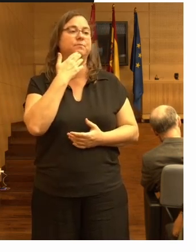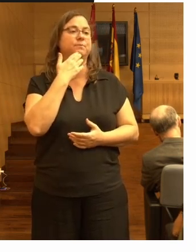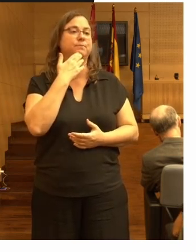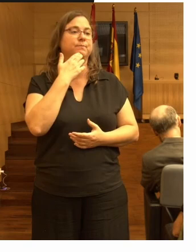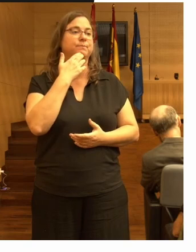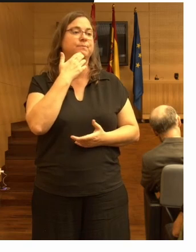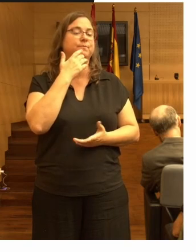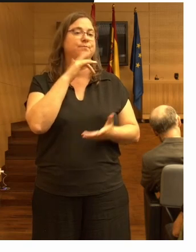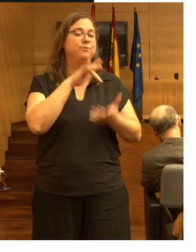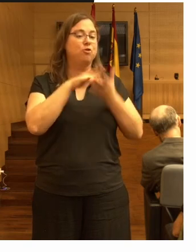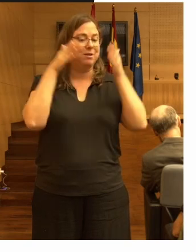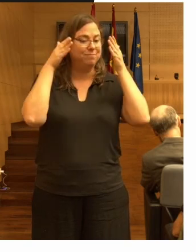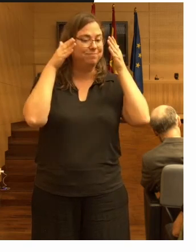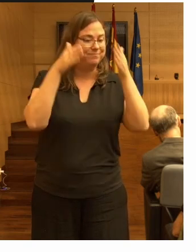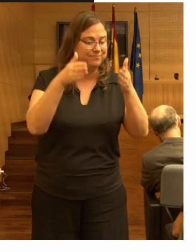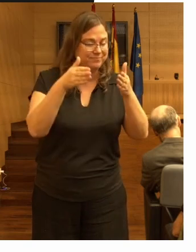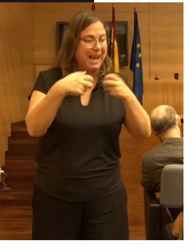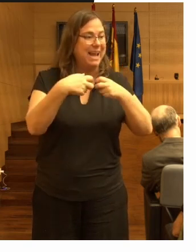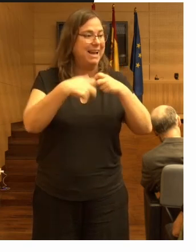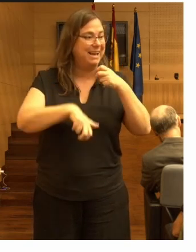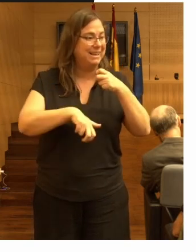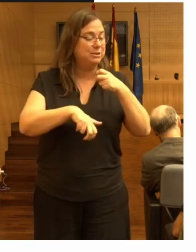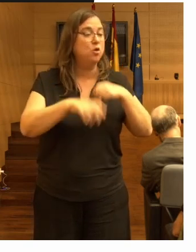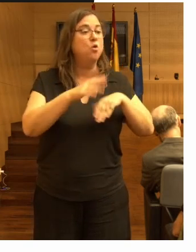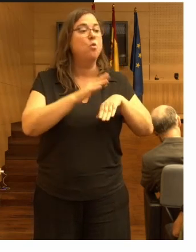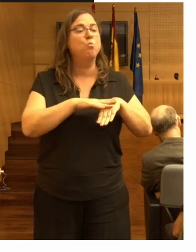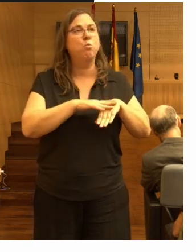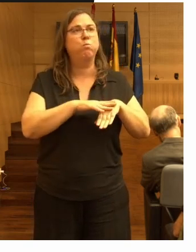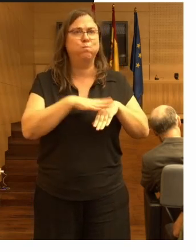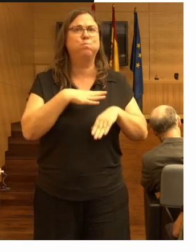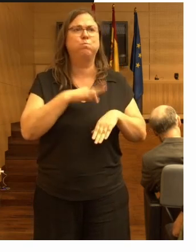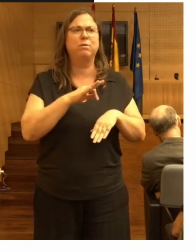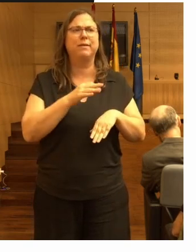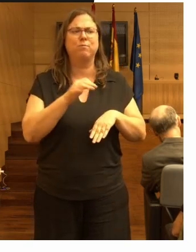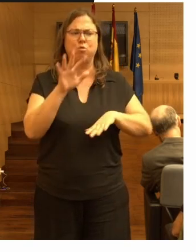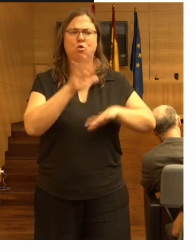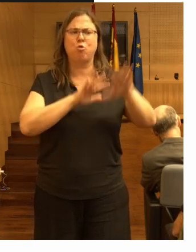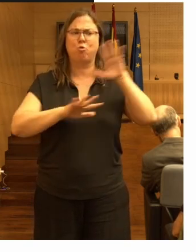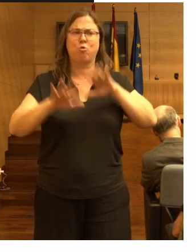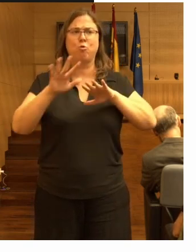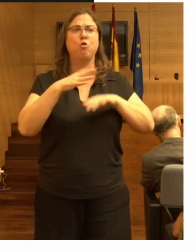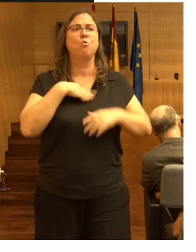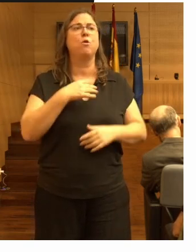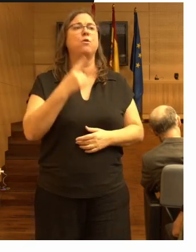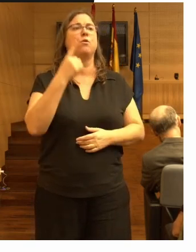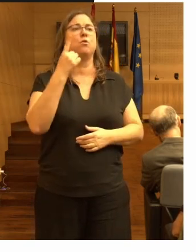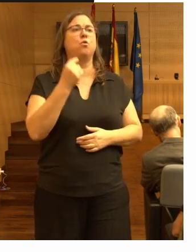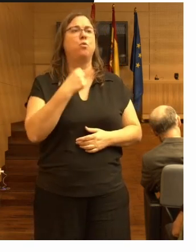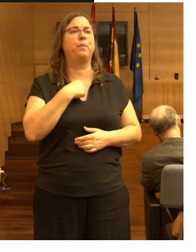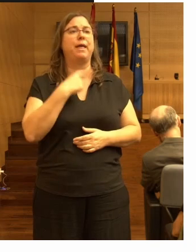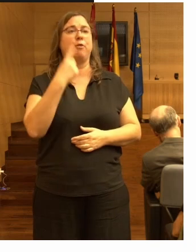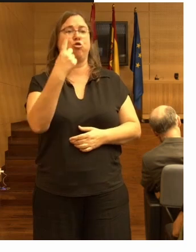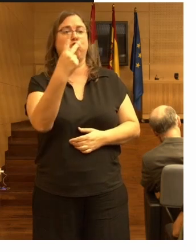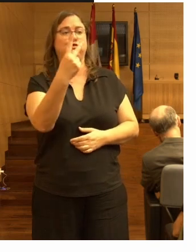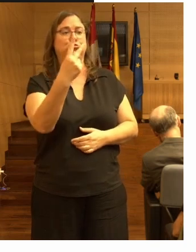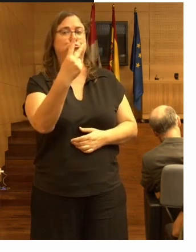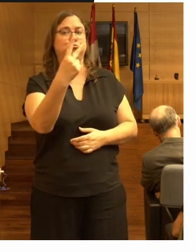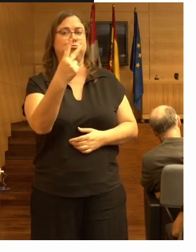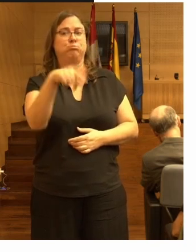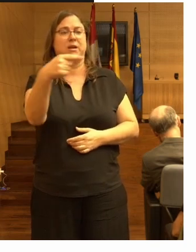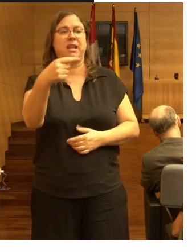las lesiones por caídas pueden ser un poquito confusas a lo mejor un día tienes dos casos al día siguiente tienes seis